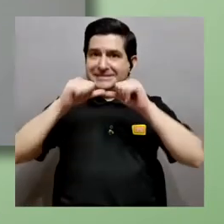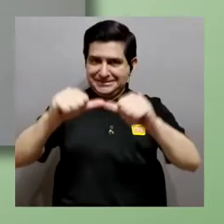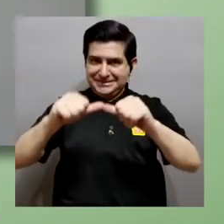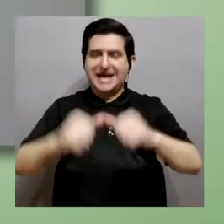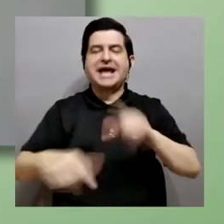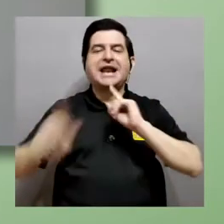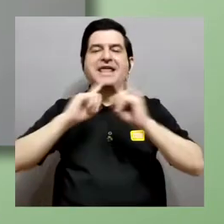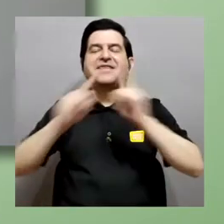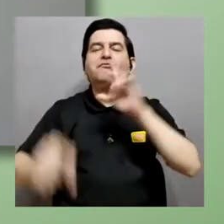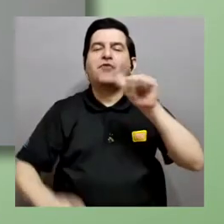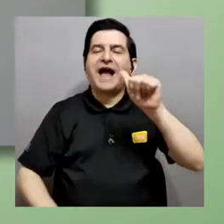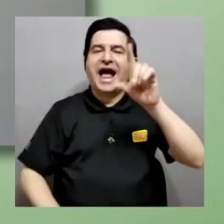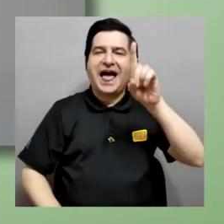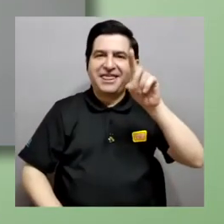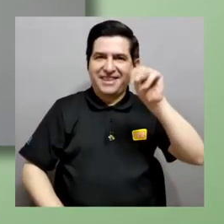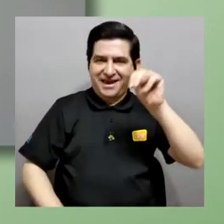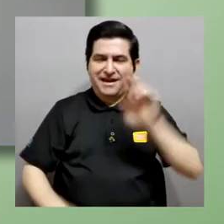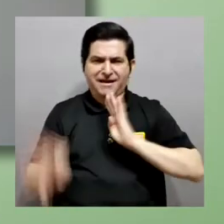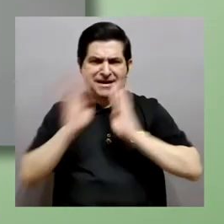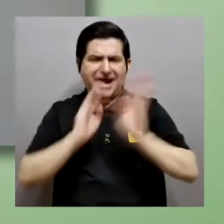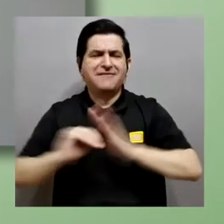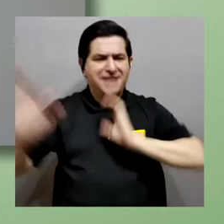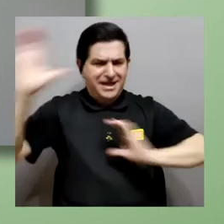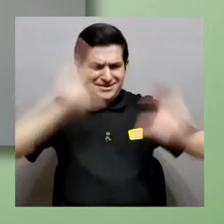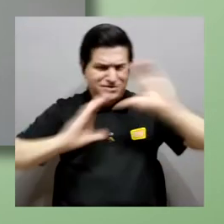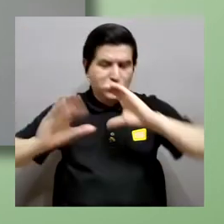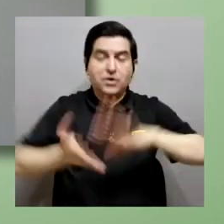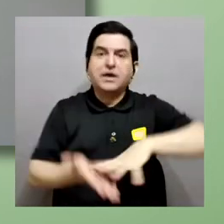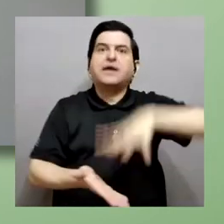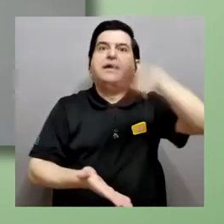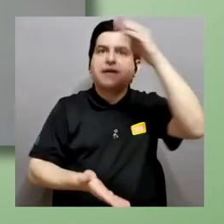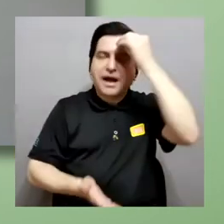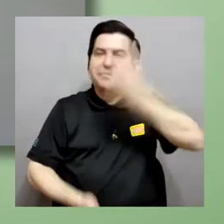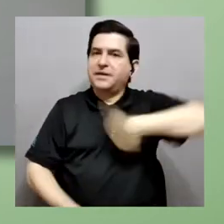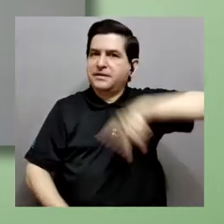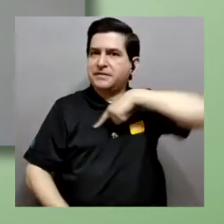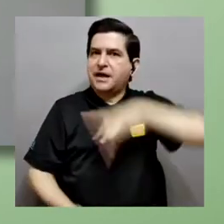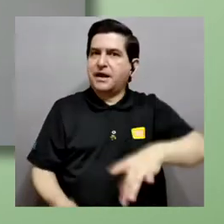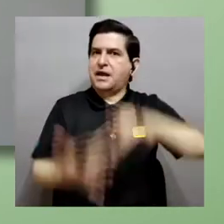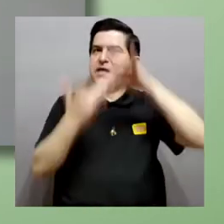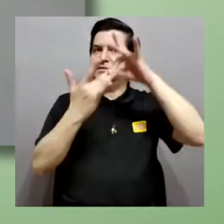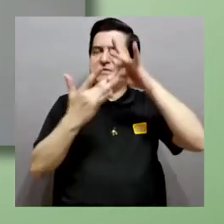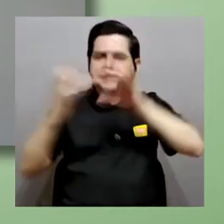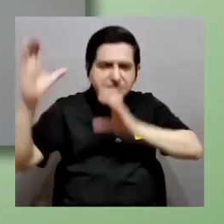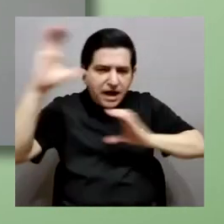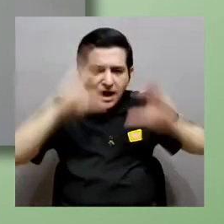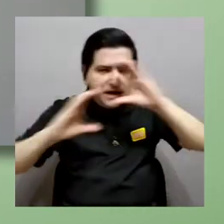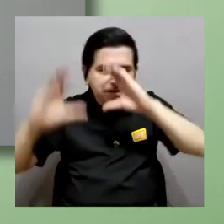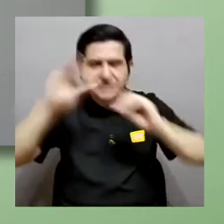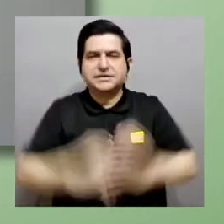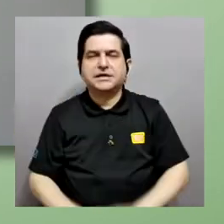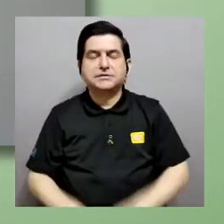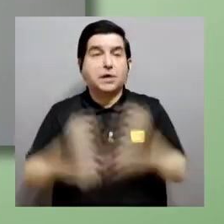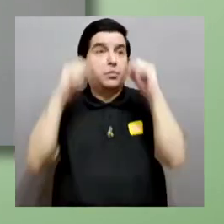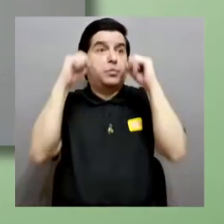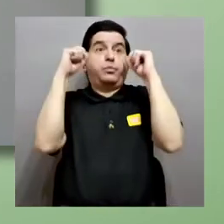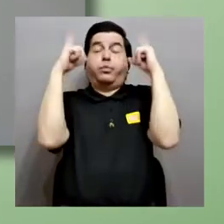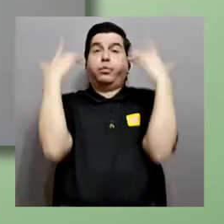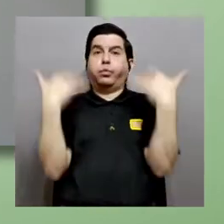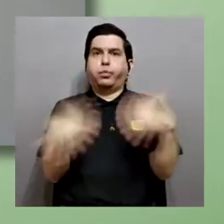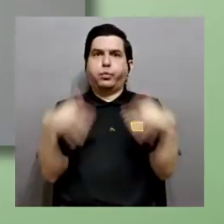Continuamos con Divulga ADN hablando de ciencia y aprendiendo sobre todo de ciencia y cada vez